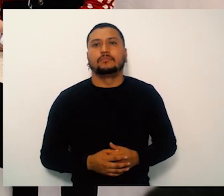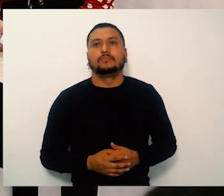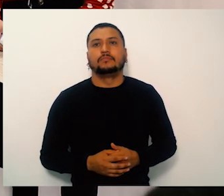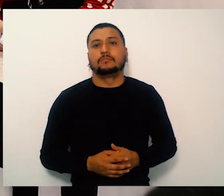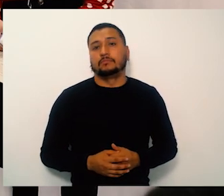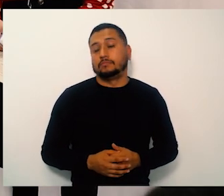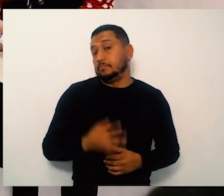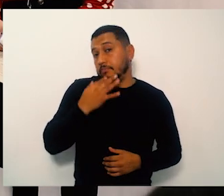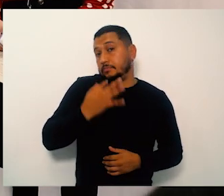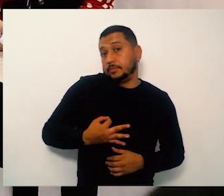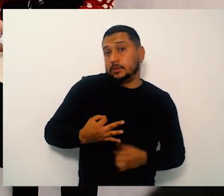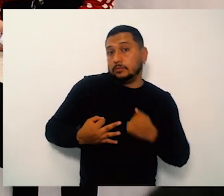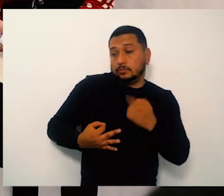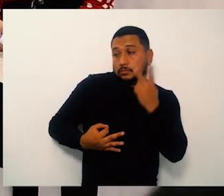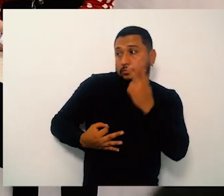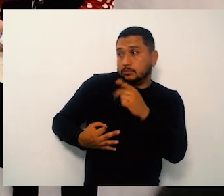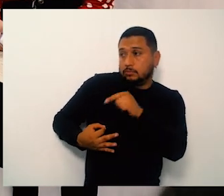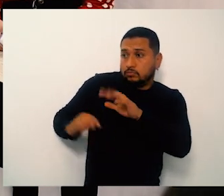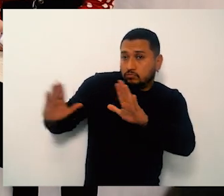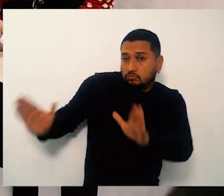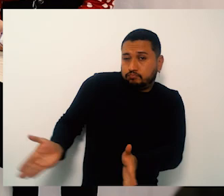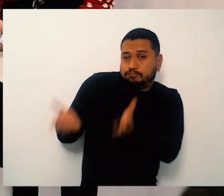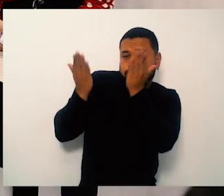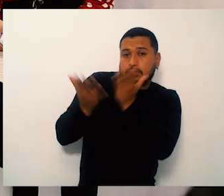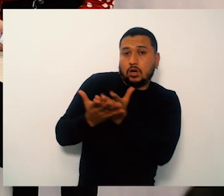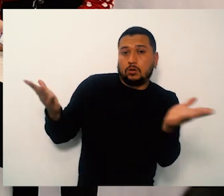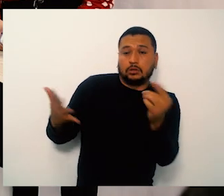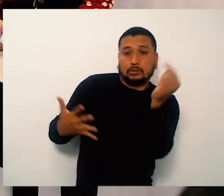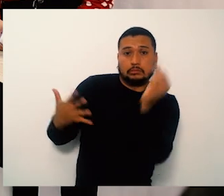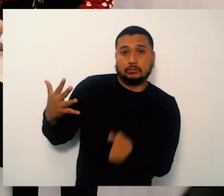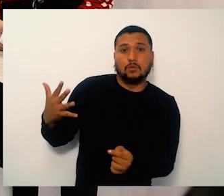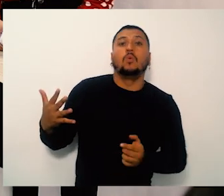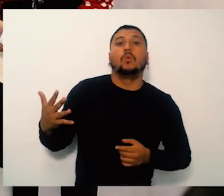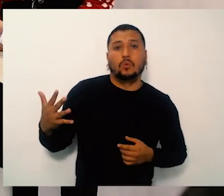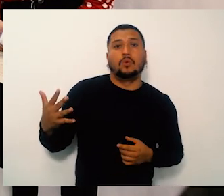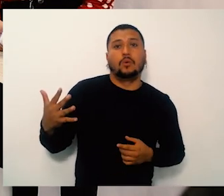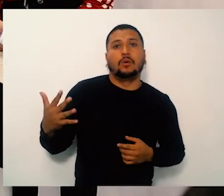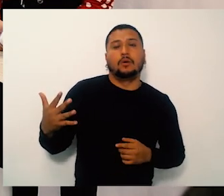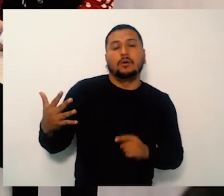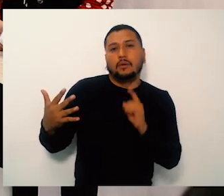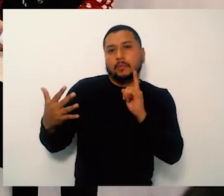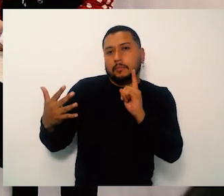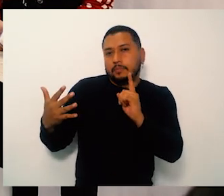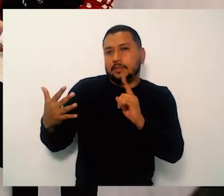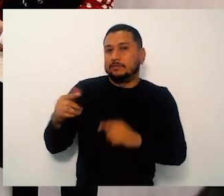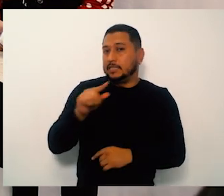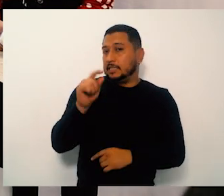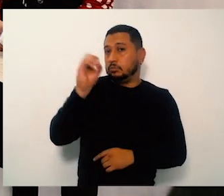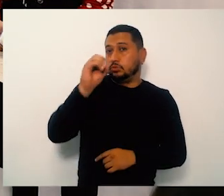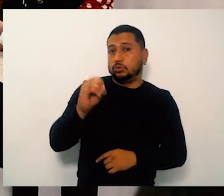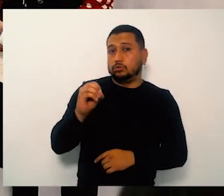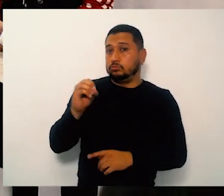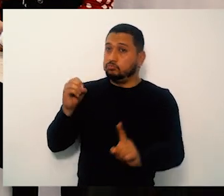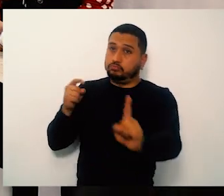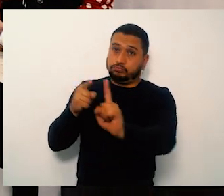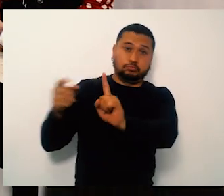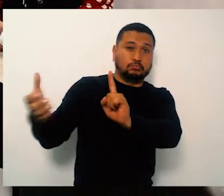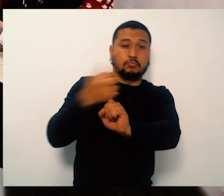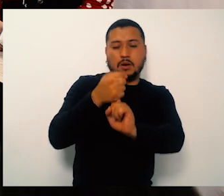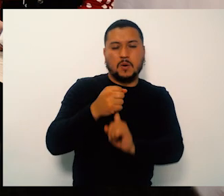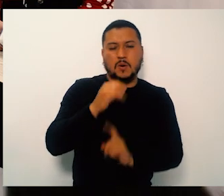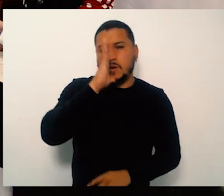farmacia pero en la otra farmacia está y estamos tenemos los motorizados para traslados de esos